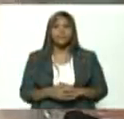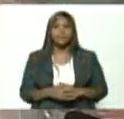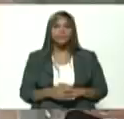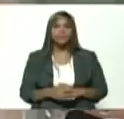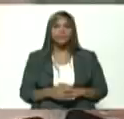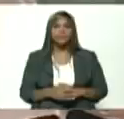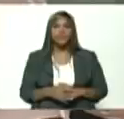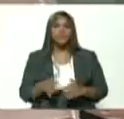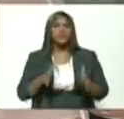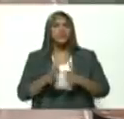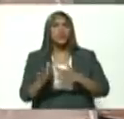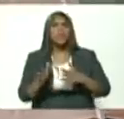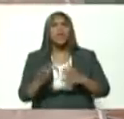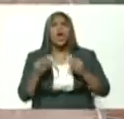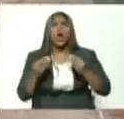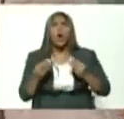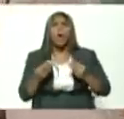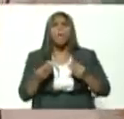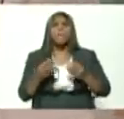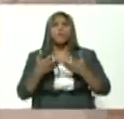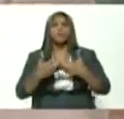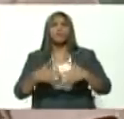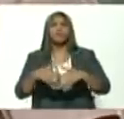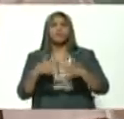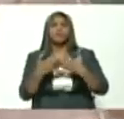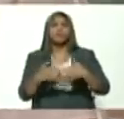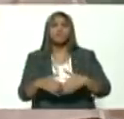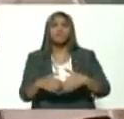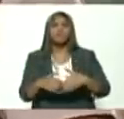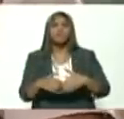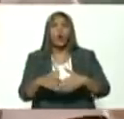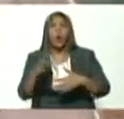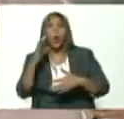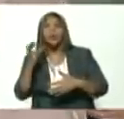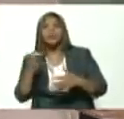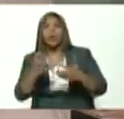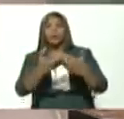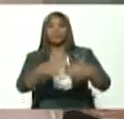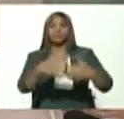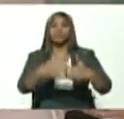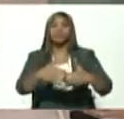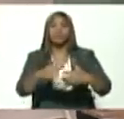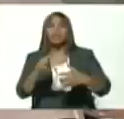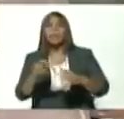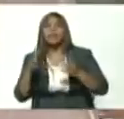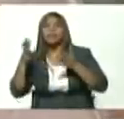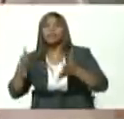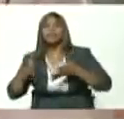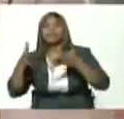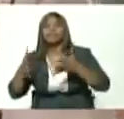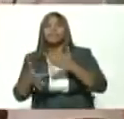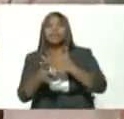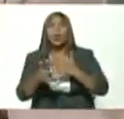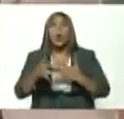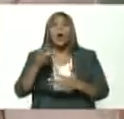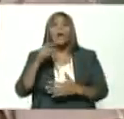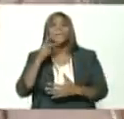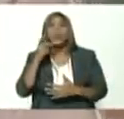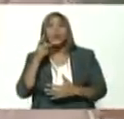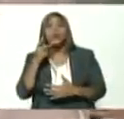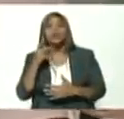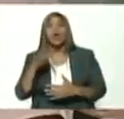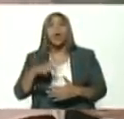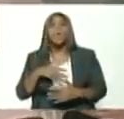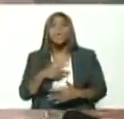sobre la forma de producir los consejos productivos y la formación técnica política para seguir